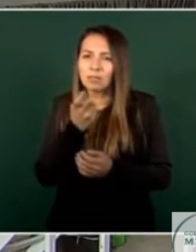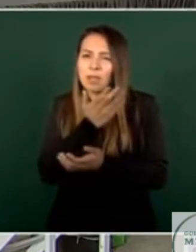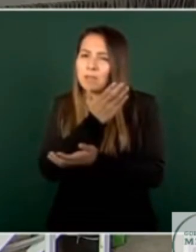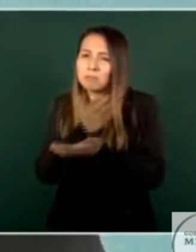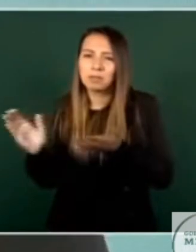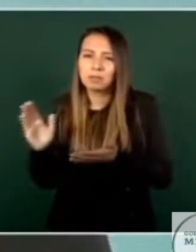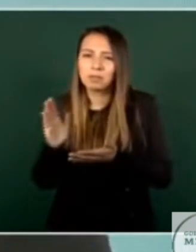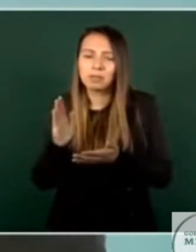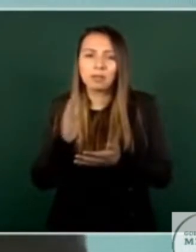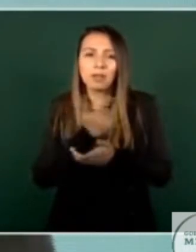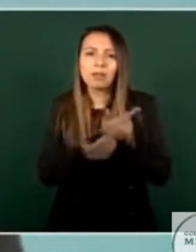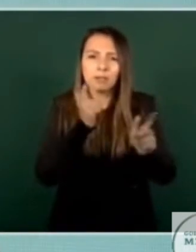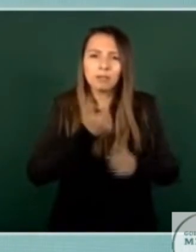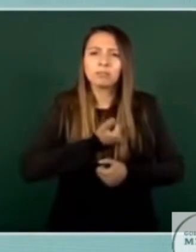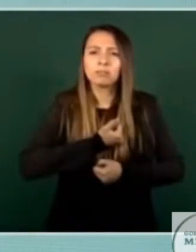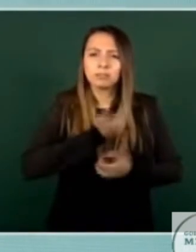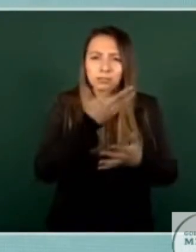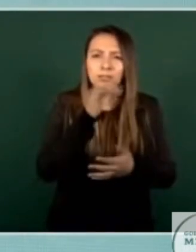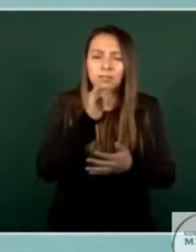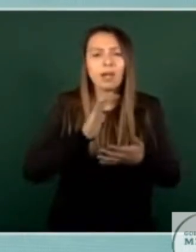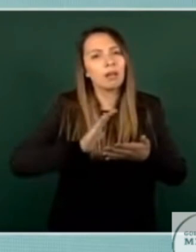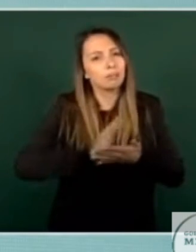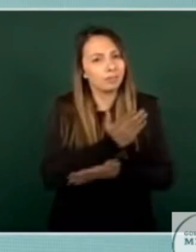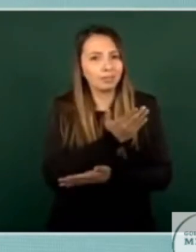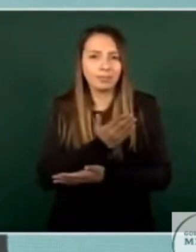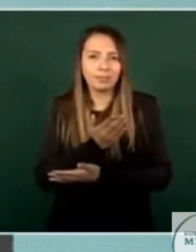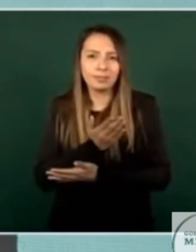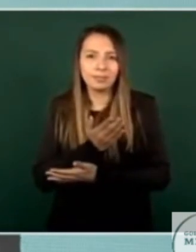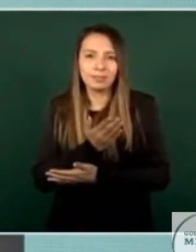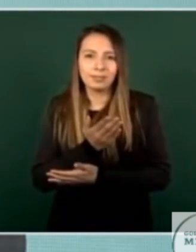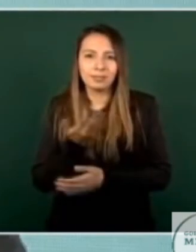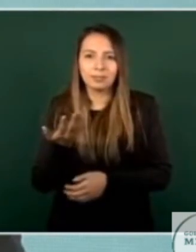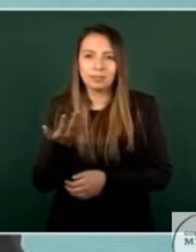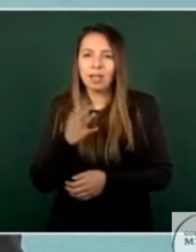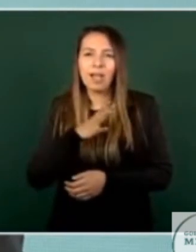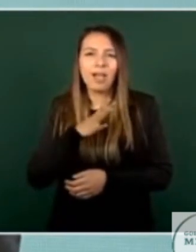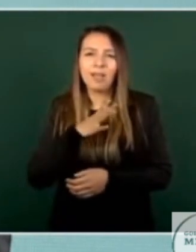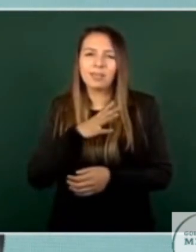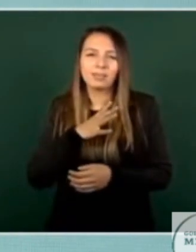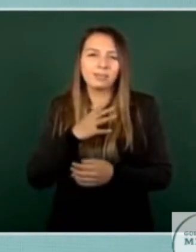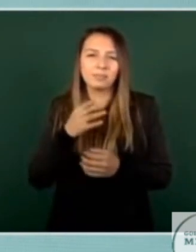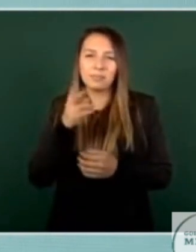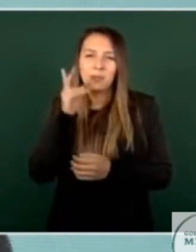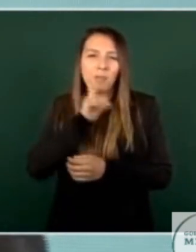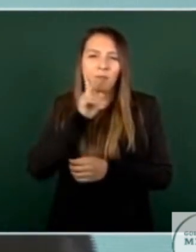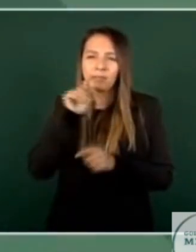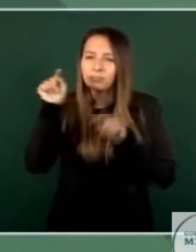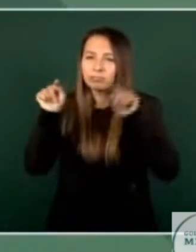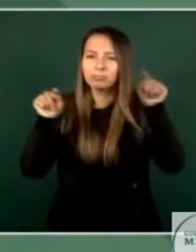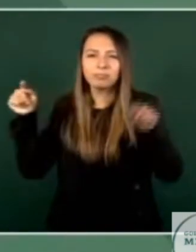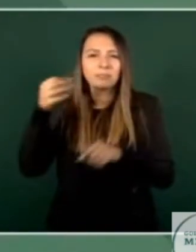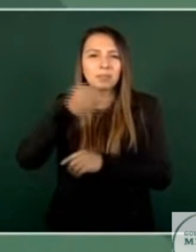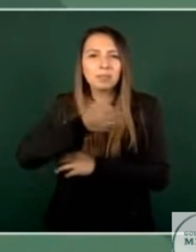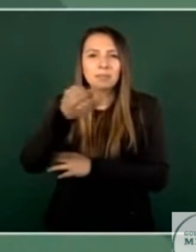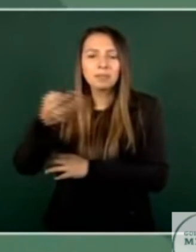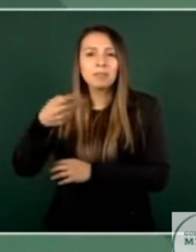de expresión eso está garantizado el asunto es que hay detrás